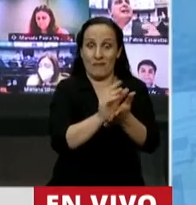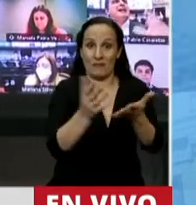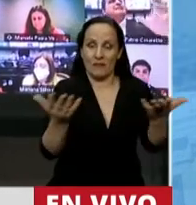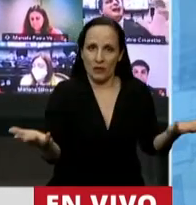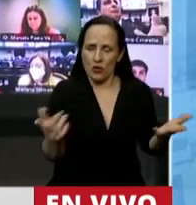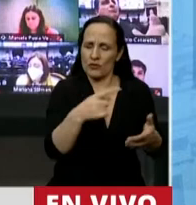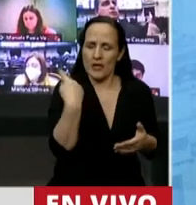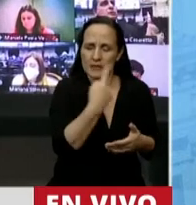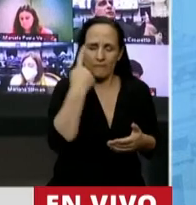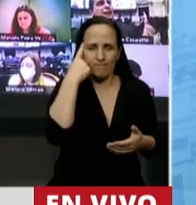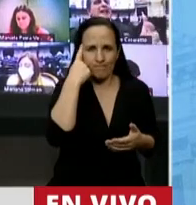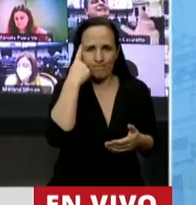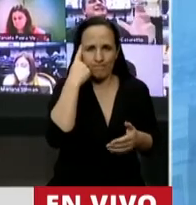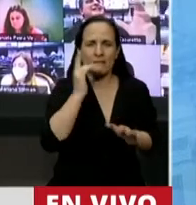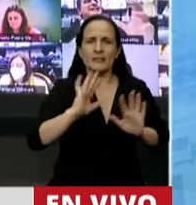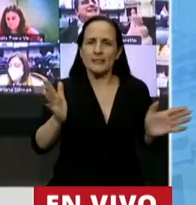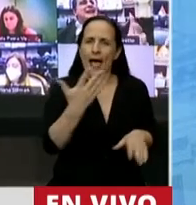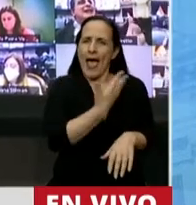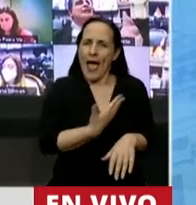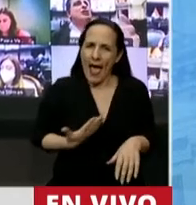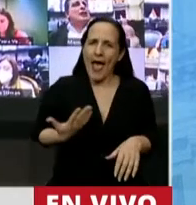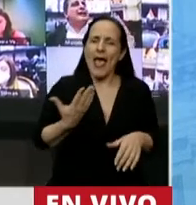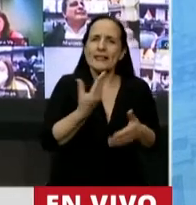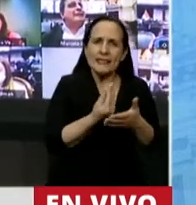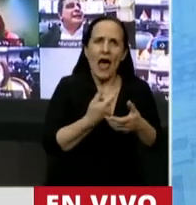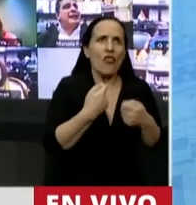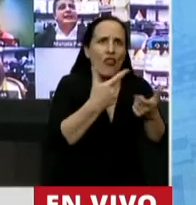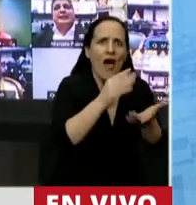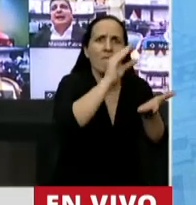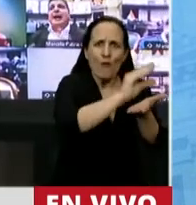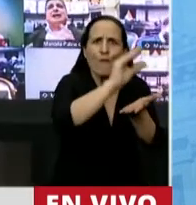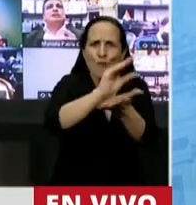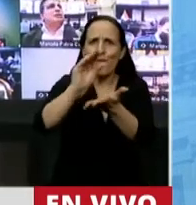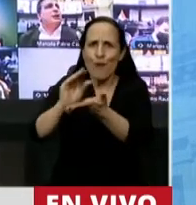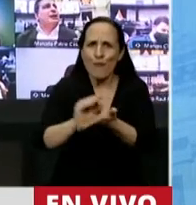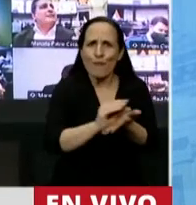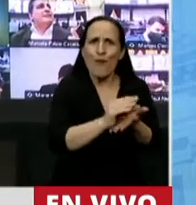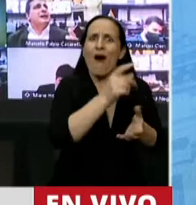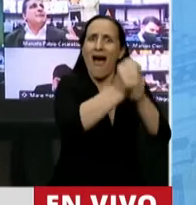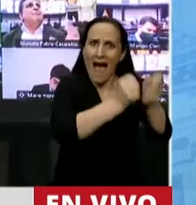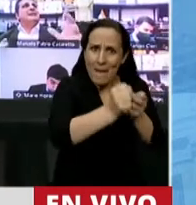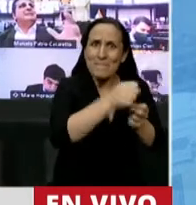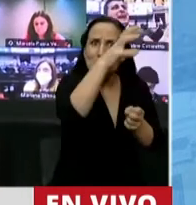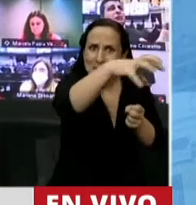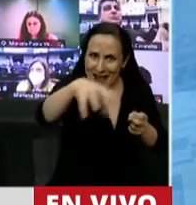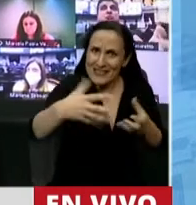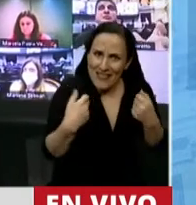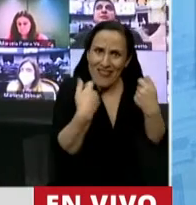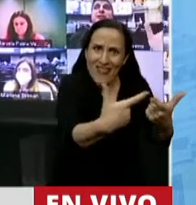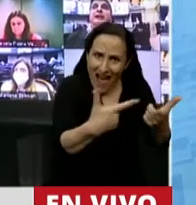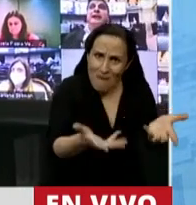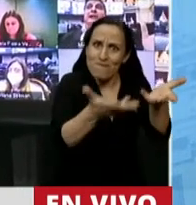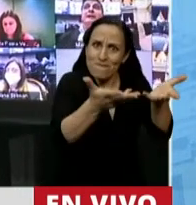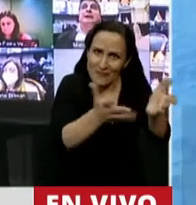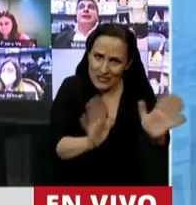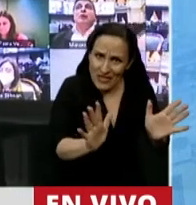la asistencia que le dio la Argentina a esos sectores empresarios diría que en